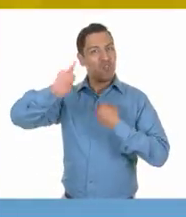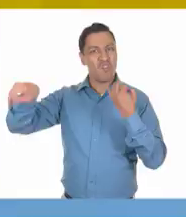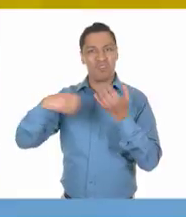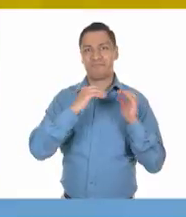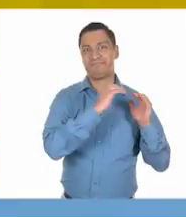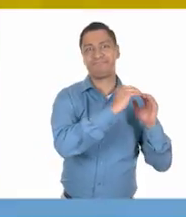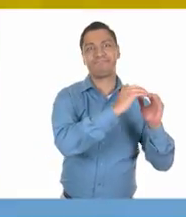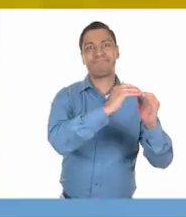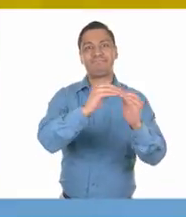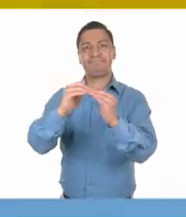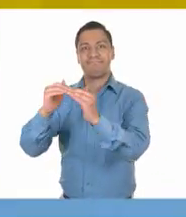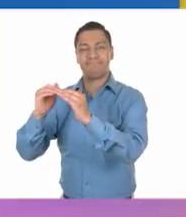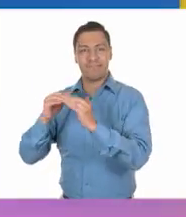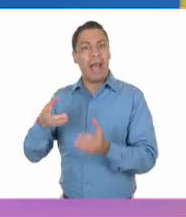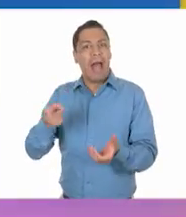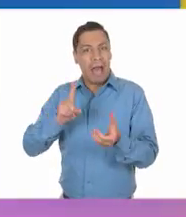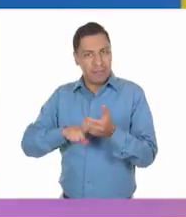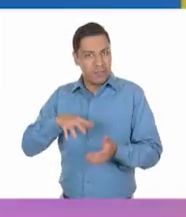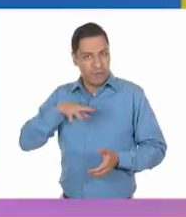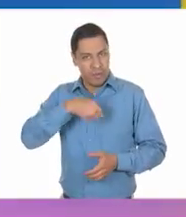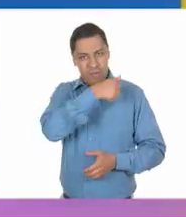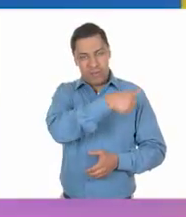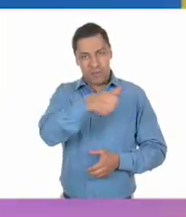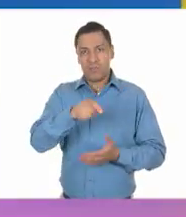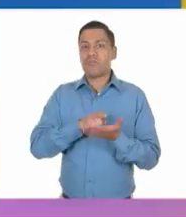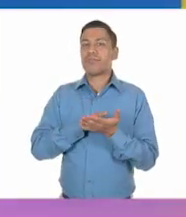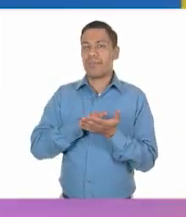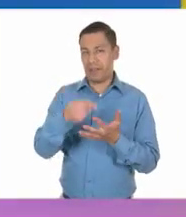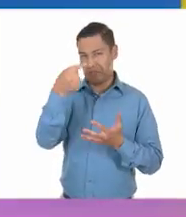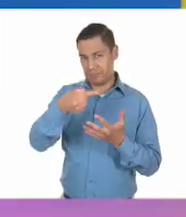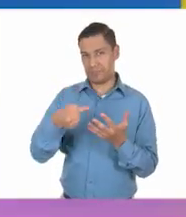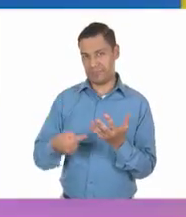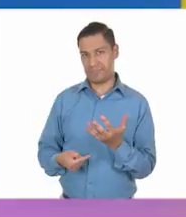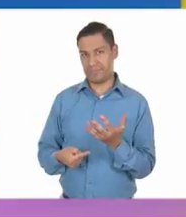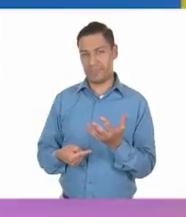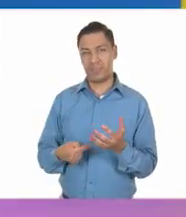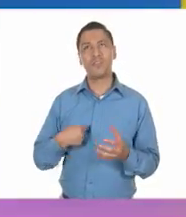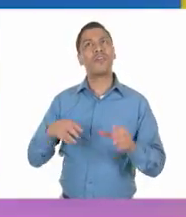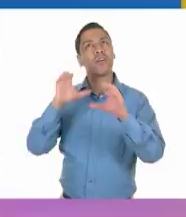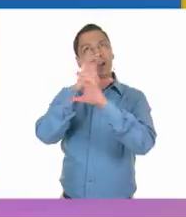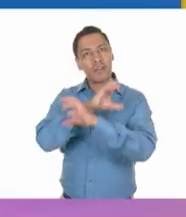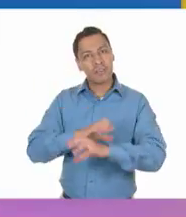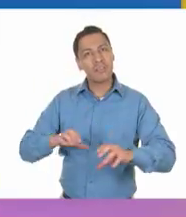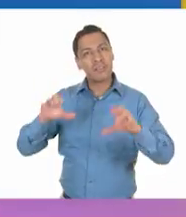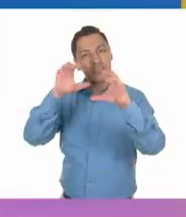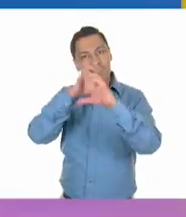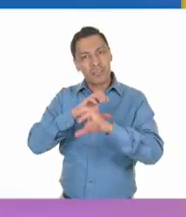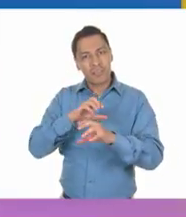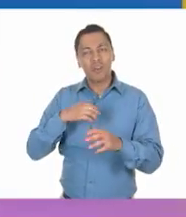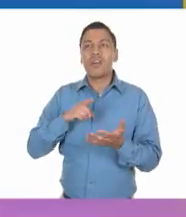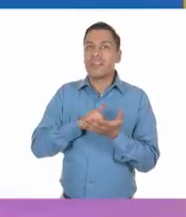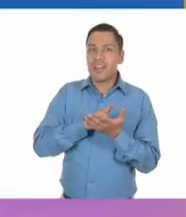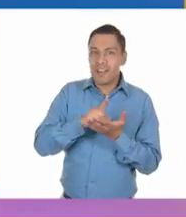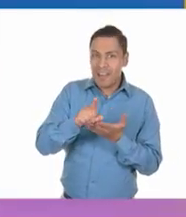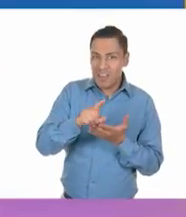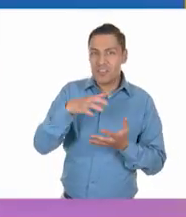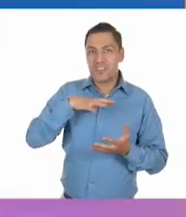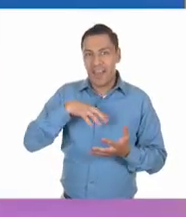Y aparte tenemos derechos todos. Eso es una gran verdad. ¡Qué buena canción! Hasta se me pegó. Tenemos derechos.